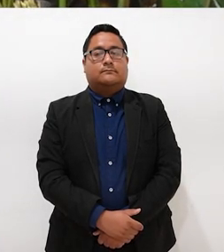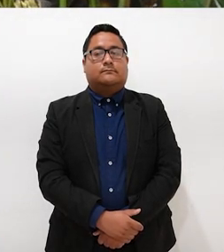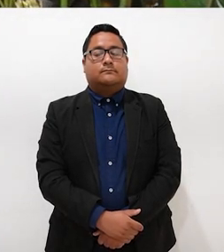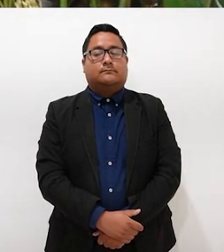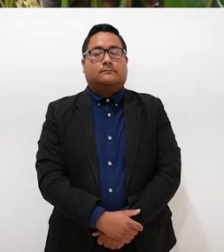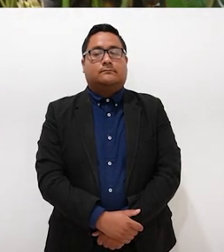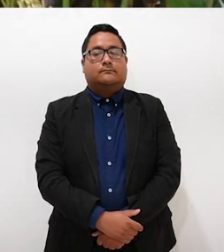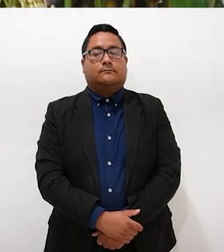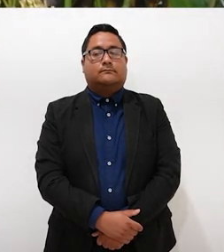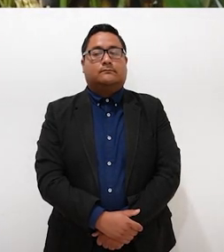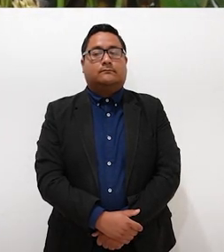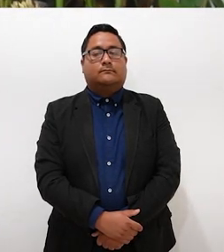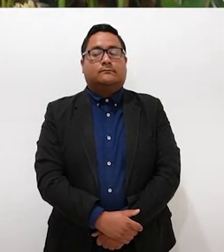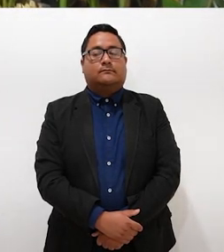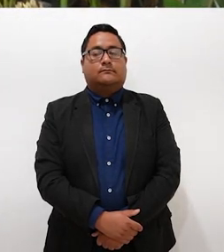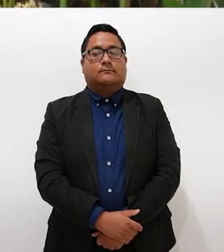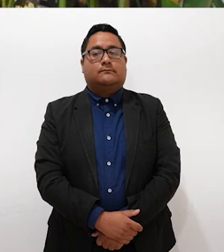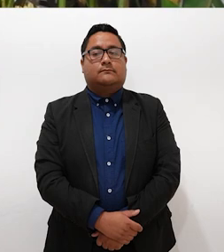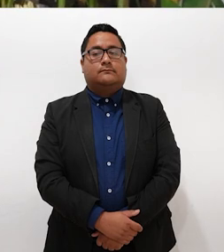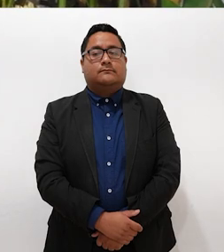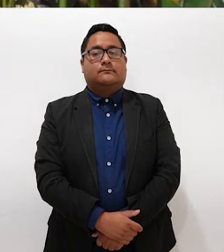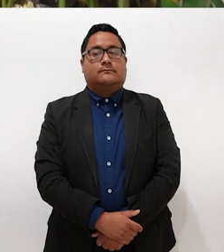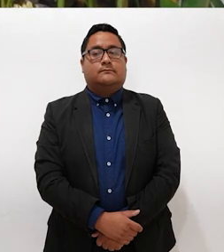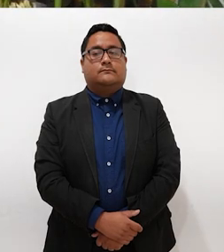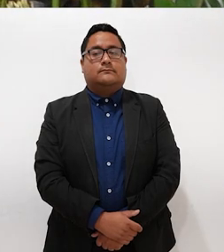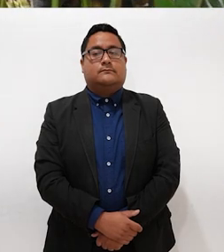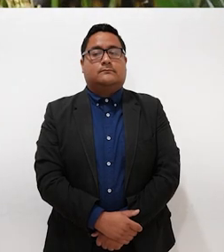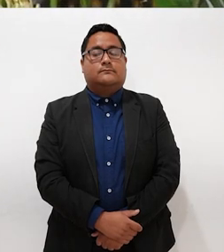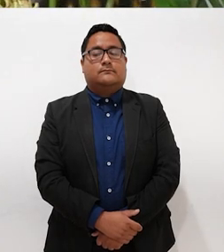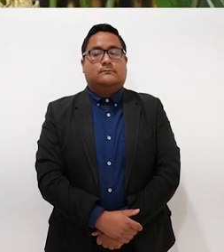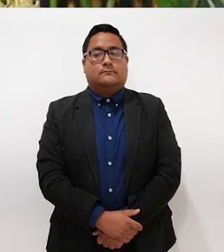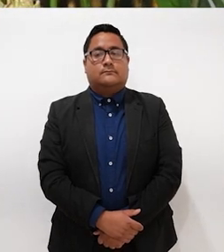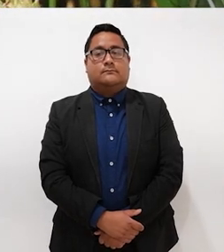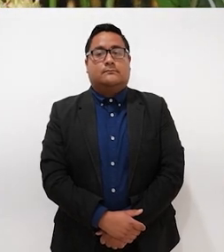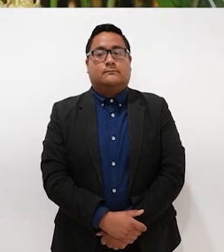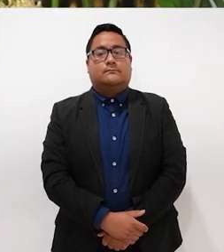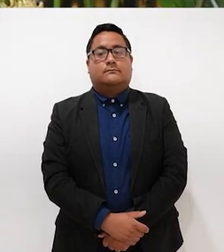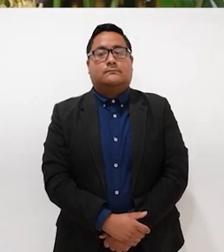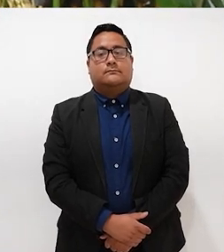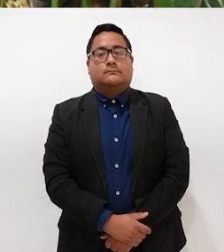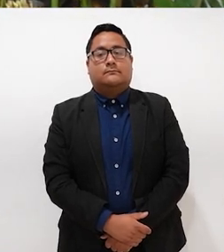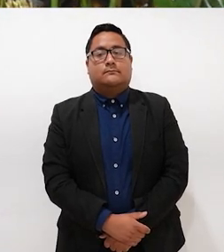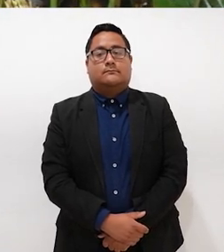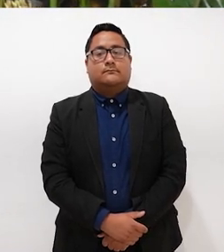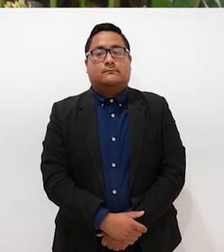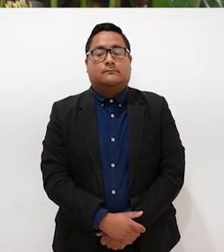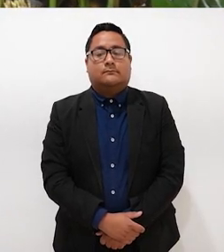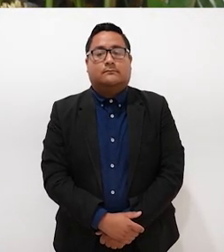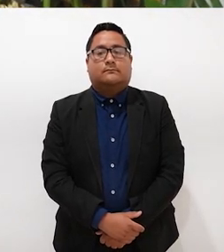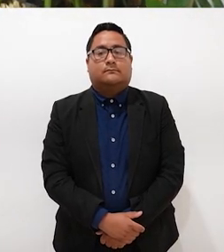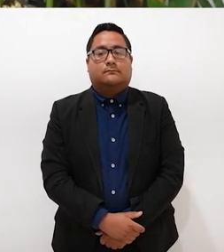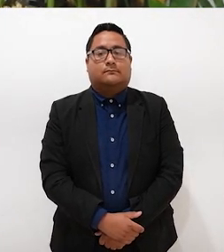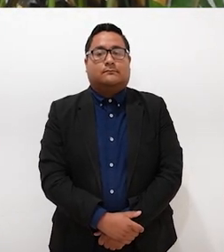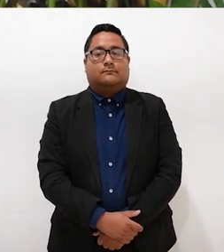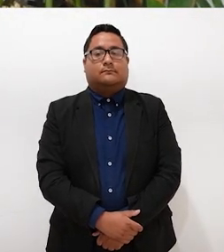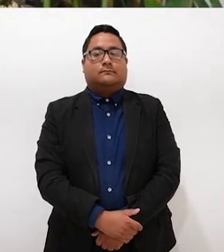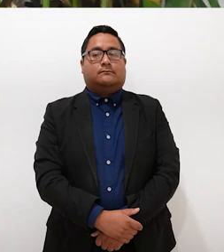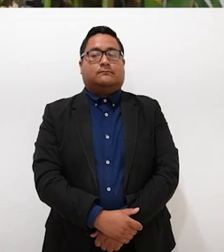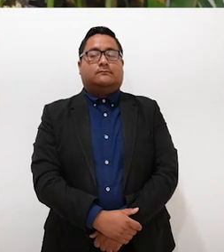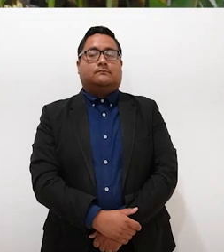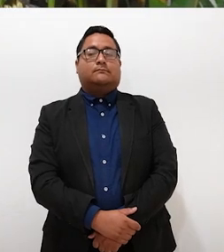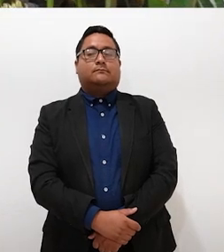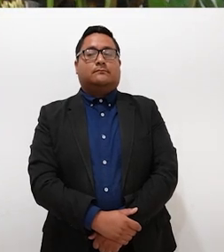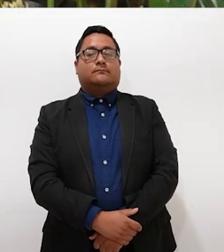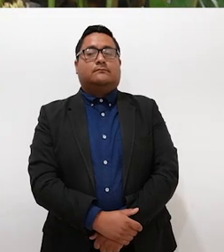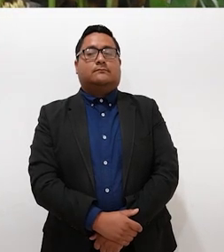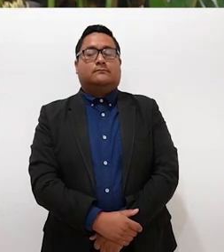han dado esta buena atención, nos sentimos muy contentos por eso y esperamos que esta lucha se siga completando hasta lograrlo, ¿no? El objetivo para que